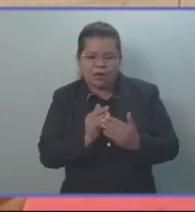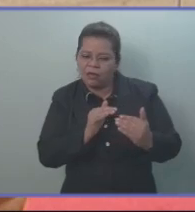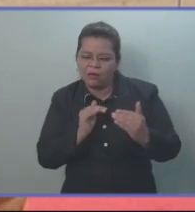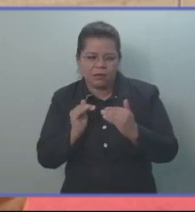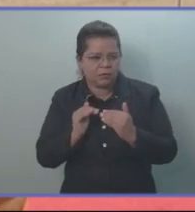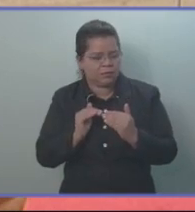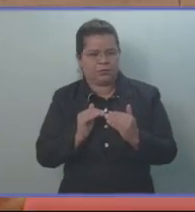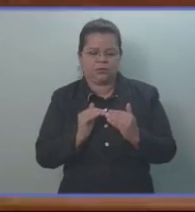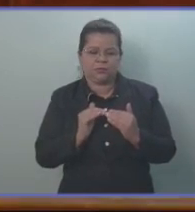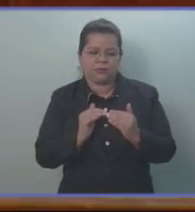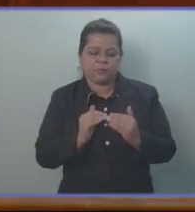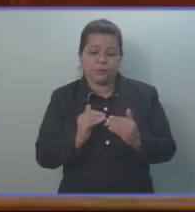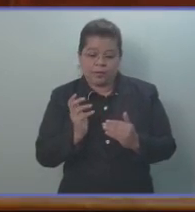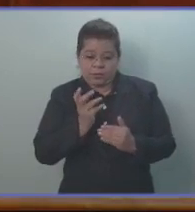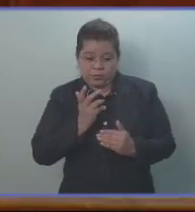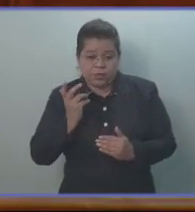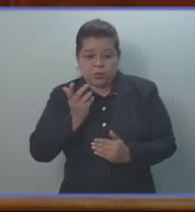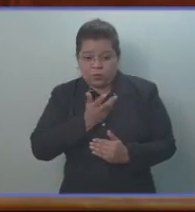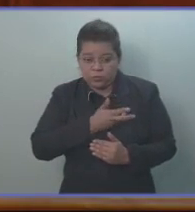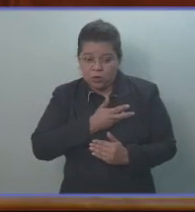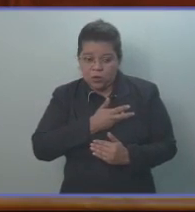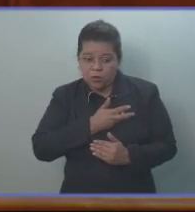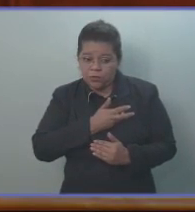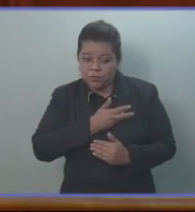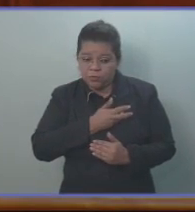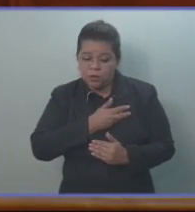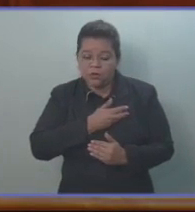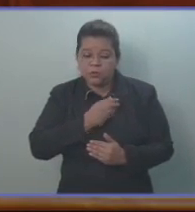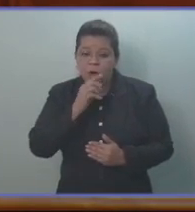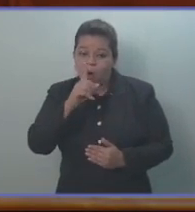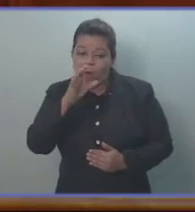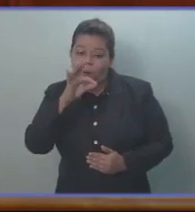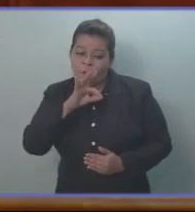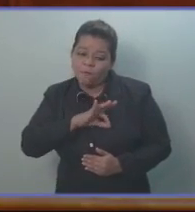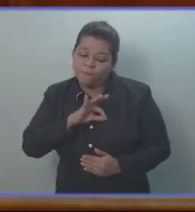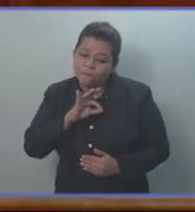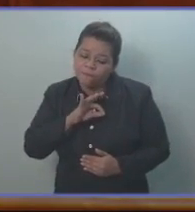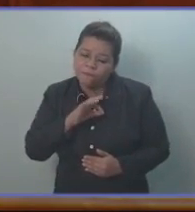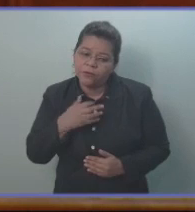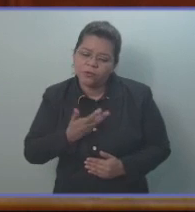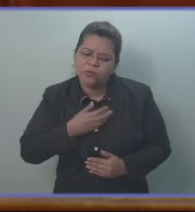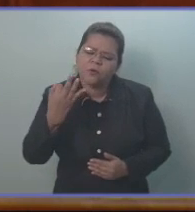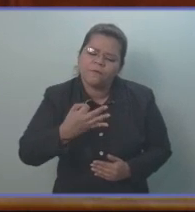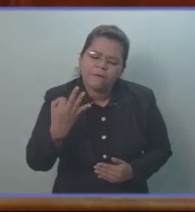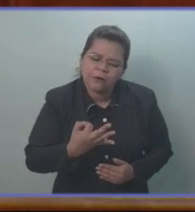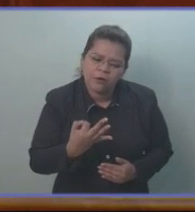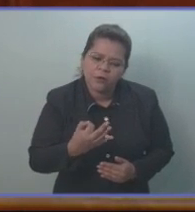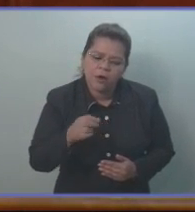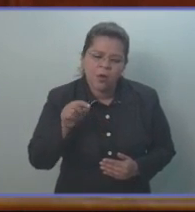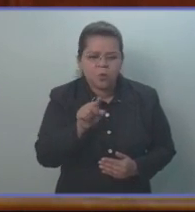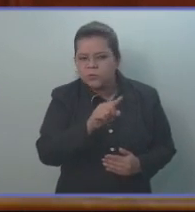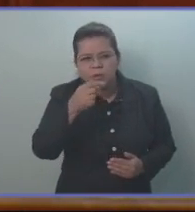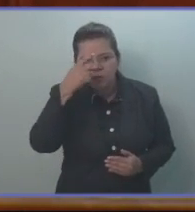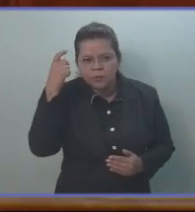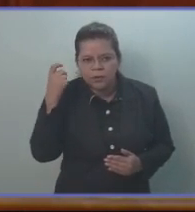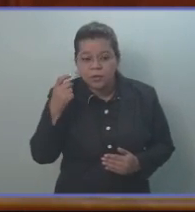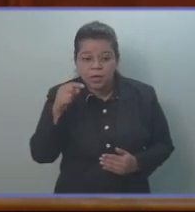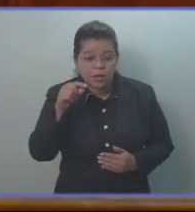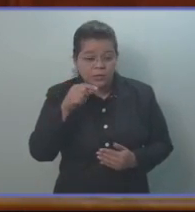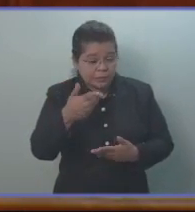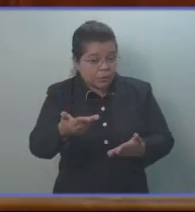Si haces un favor, no lo recuerdes, dice un adagio popular. Si te lo hacen, nunca,